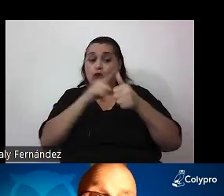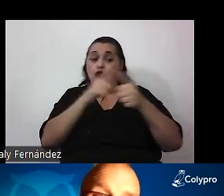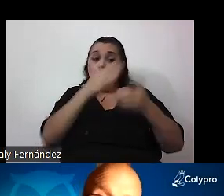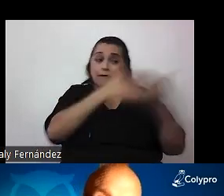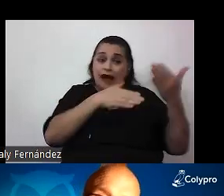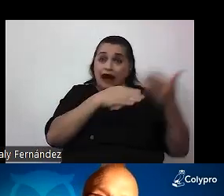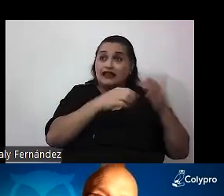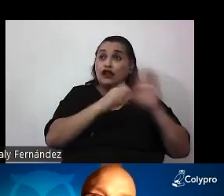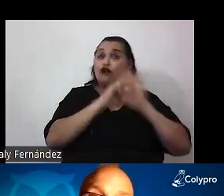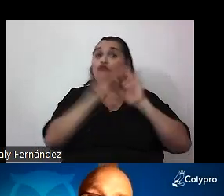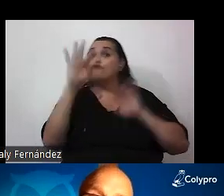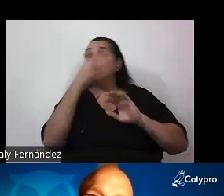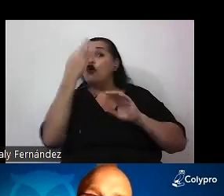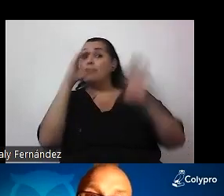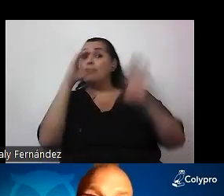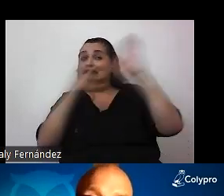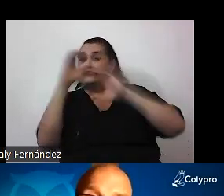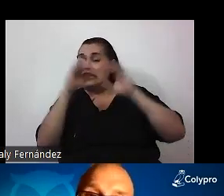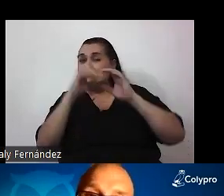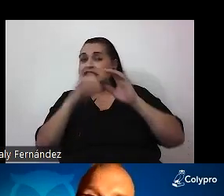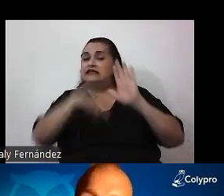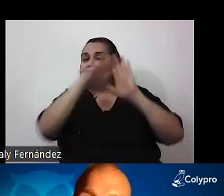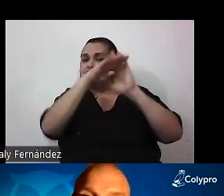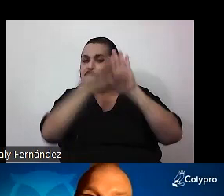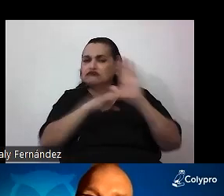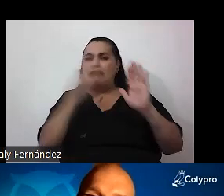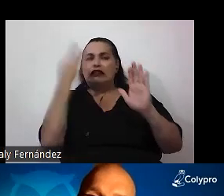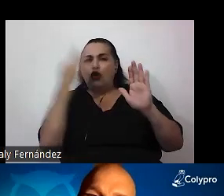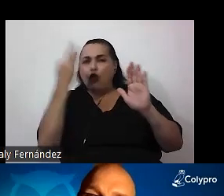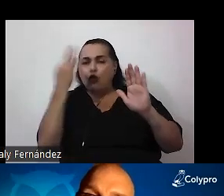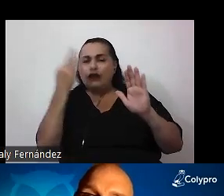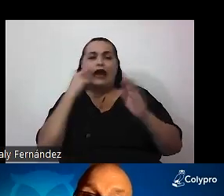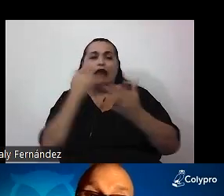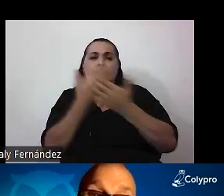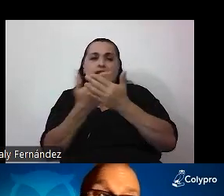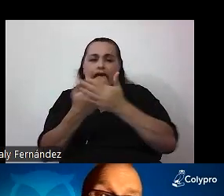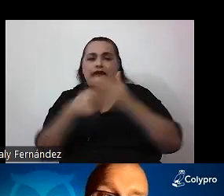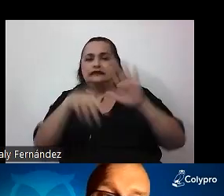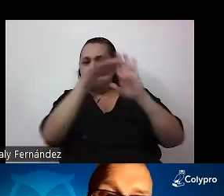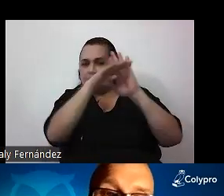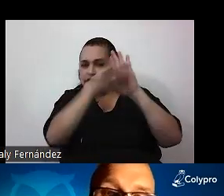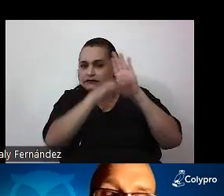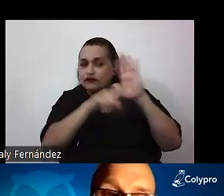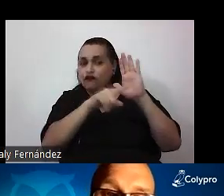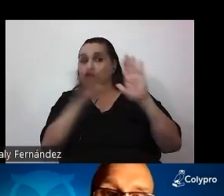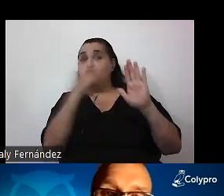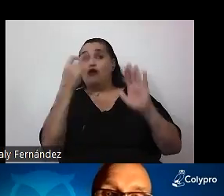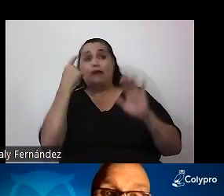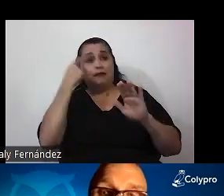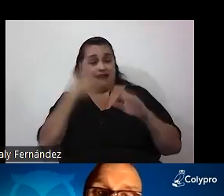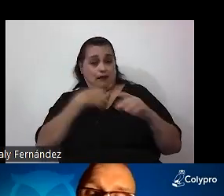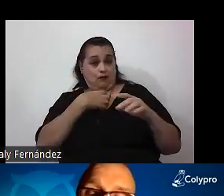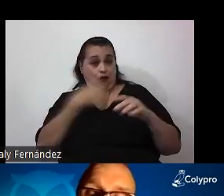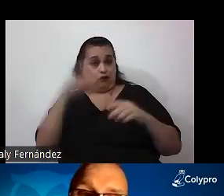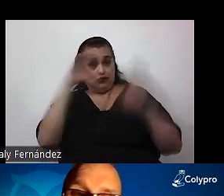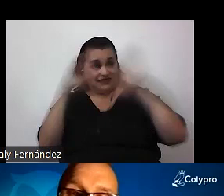argumenta, se ponen en relación teorías y evidencias empíricas, etc. Esos modos de pensar propios de la ciencia tienen un